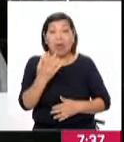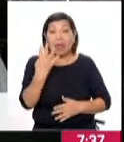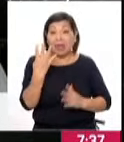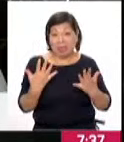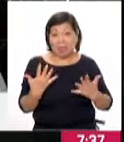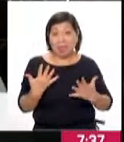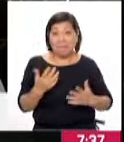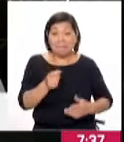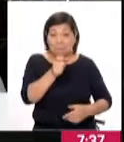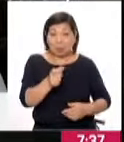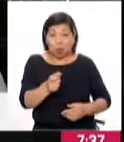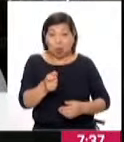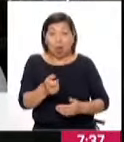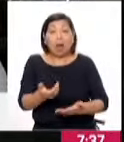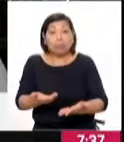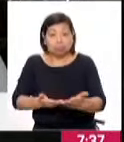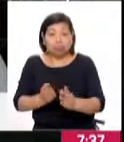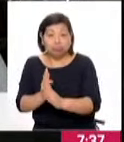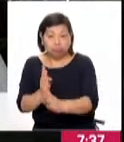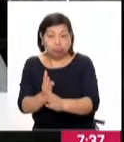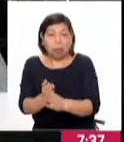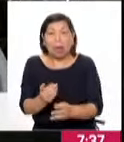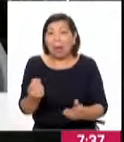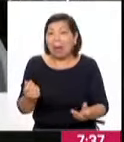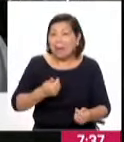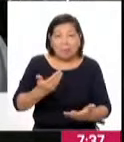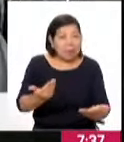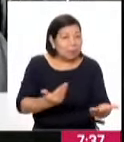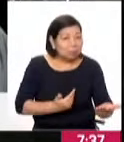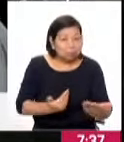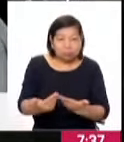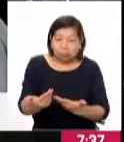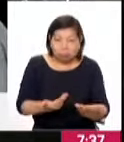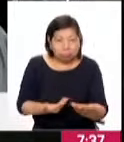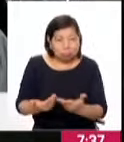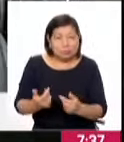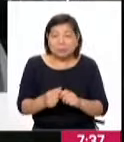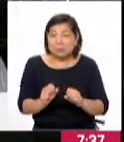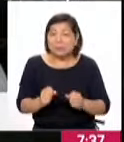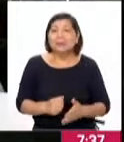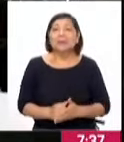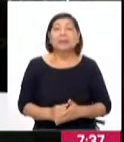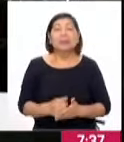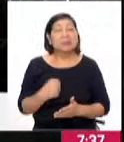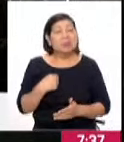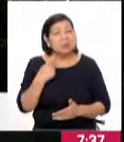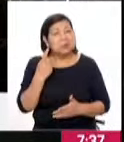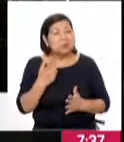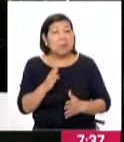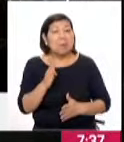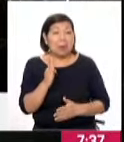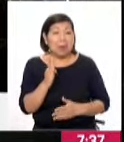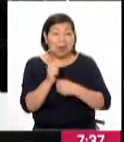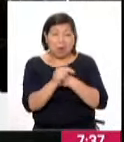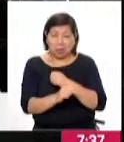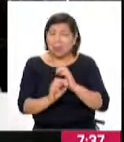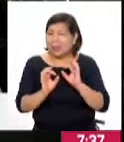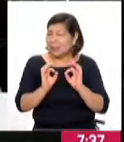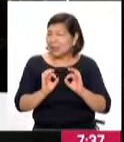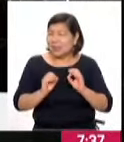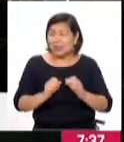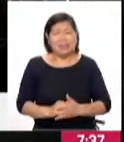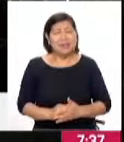de la oficina Juliaca y atender exclusivamente hacia ellos. Entonces, yo pienso que el Banco de la Nación siempre